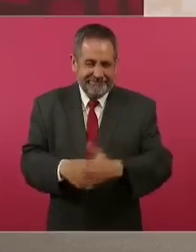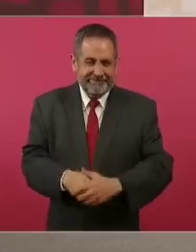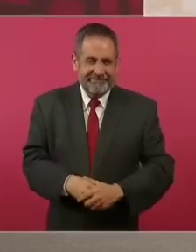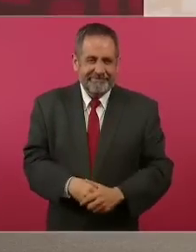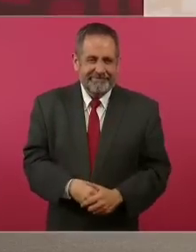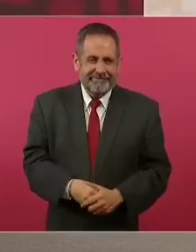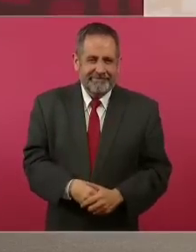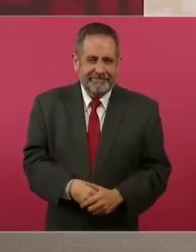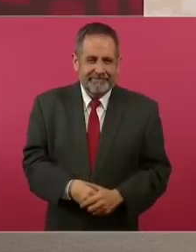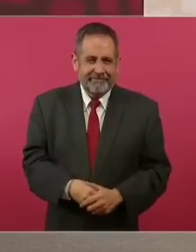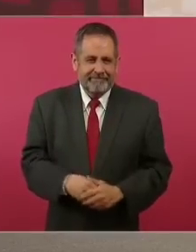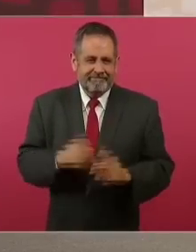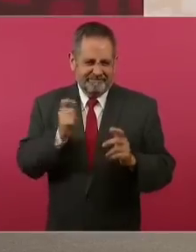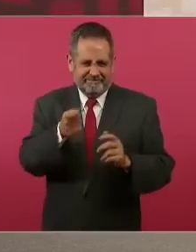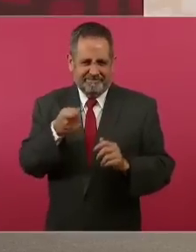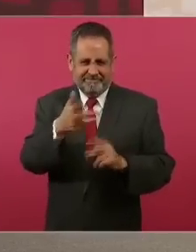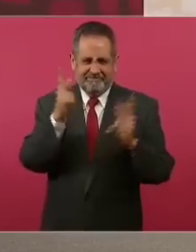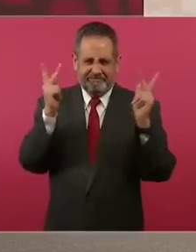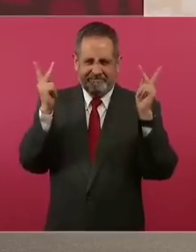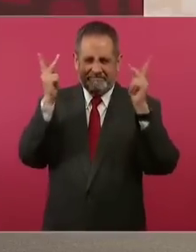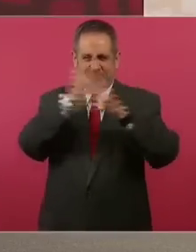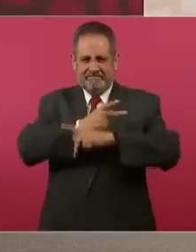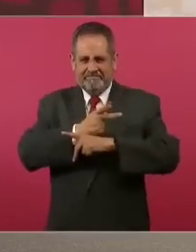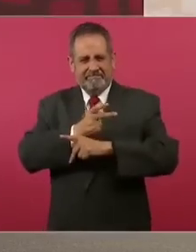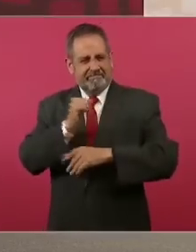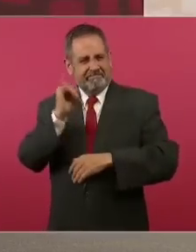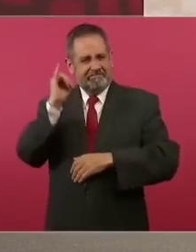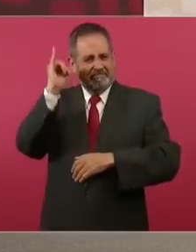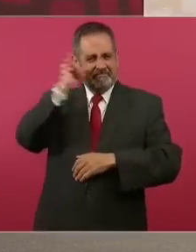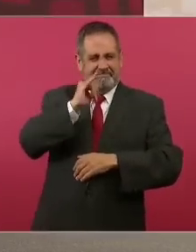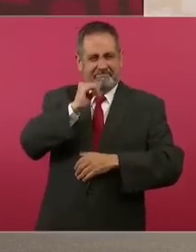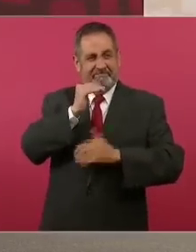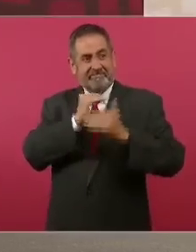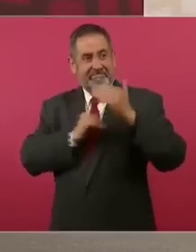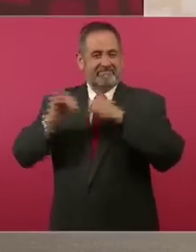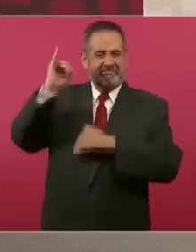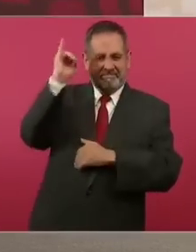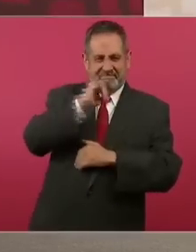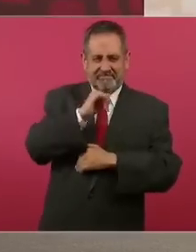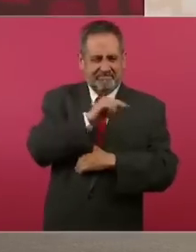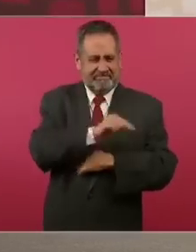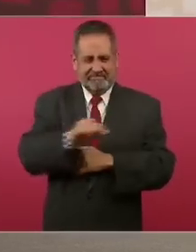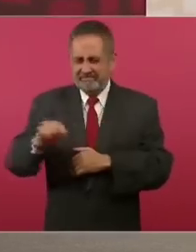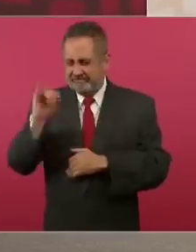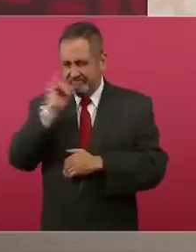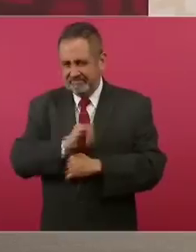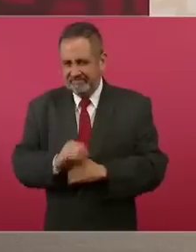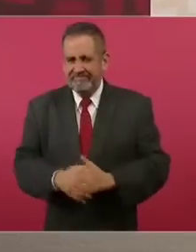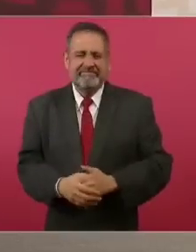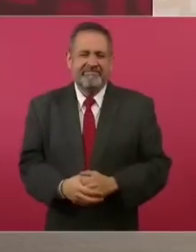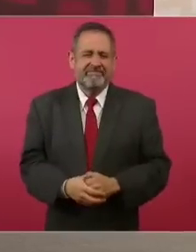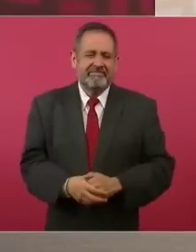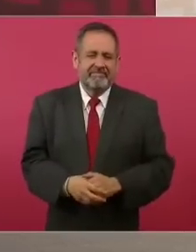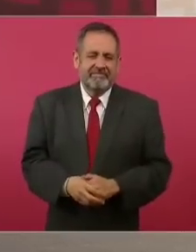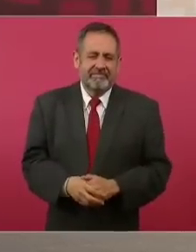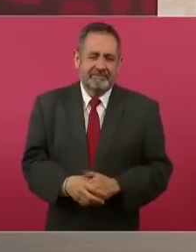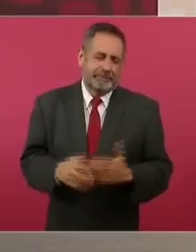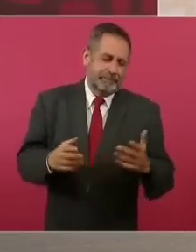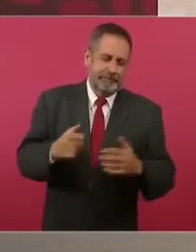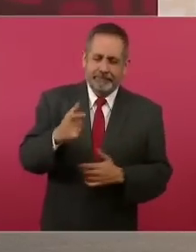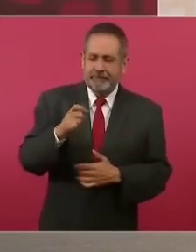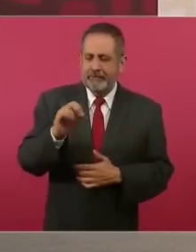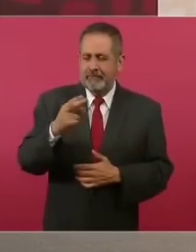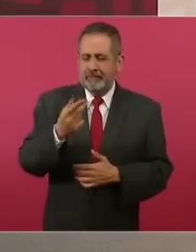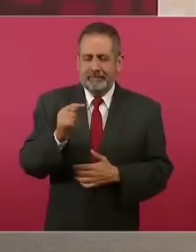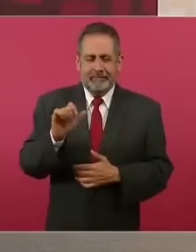El padrino, el jefe de jefes, Xochitl.